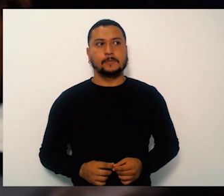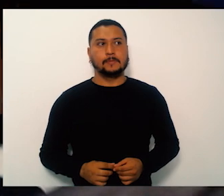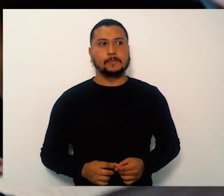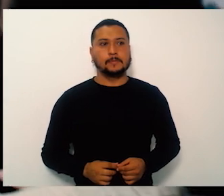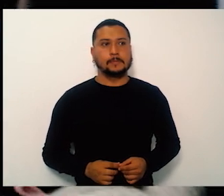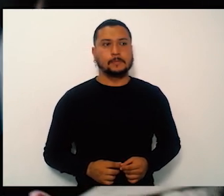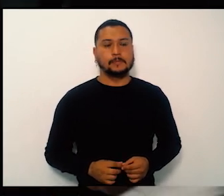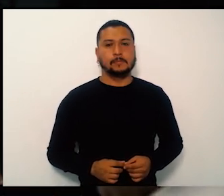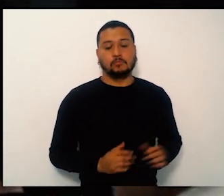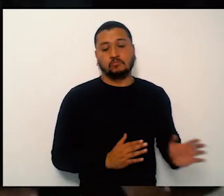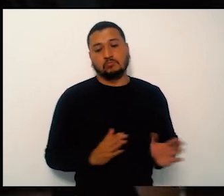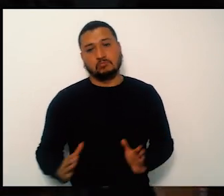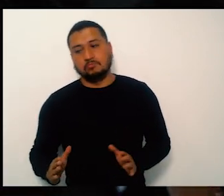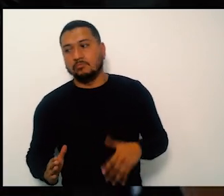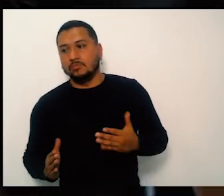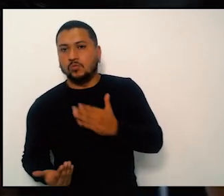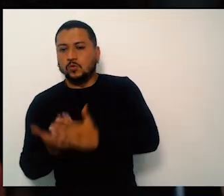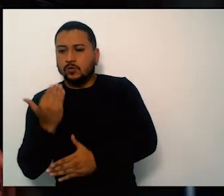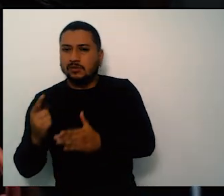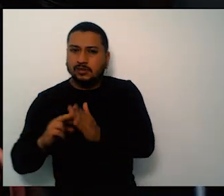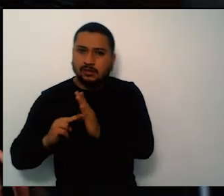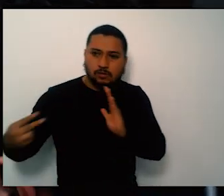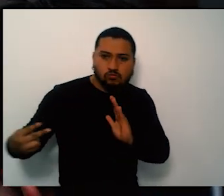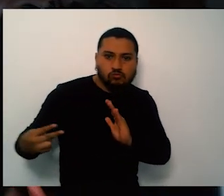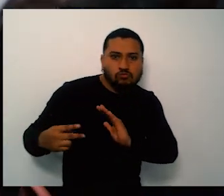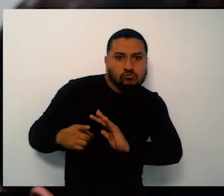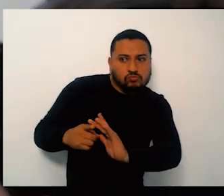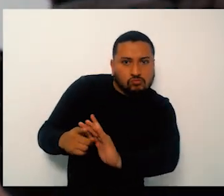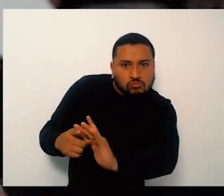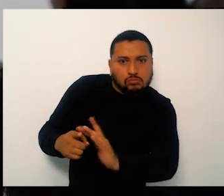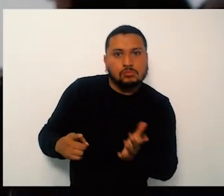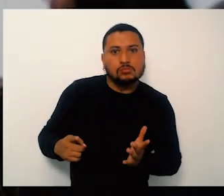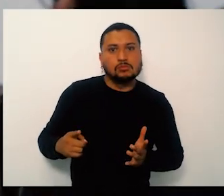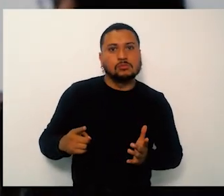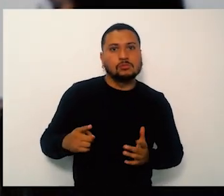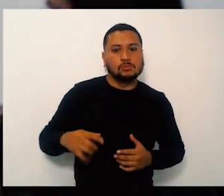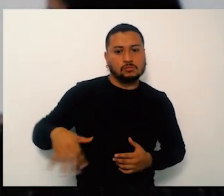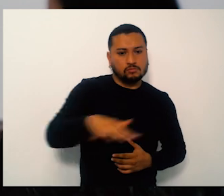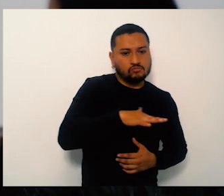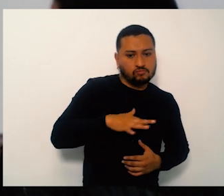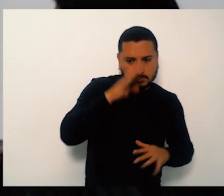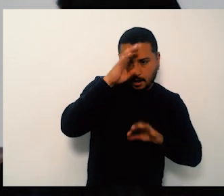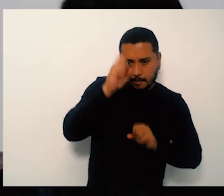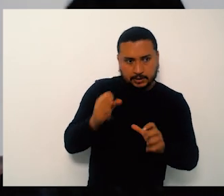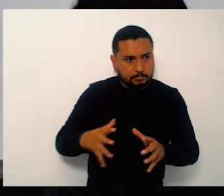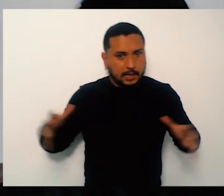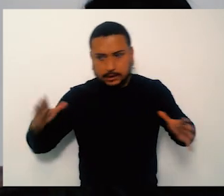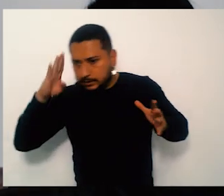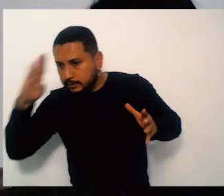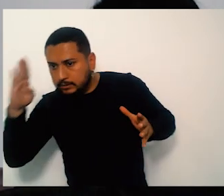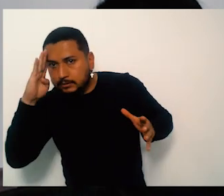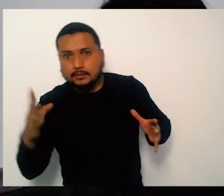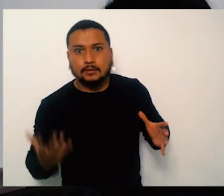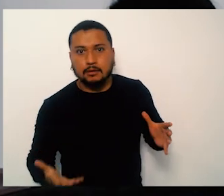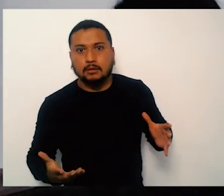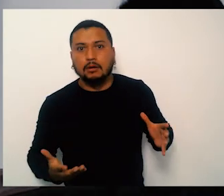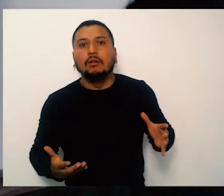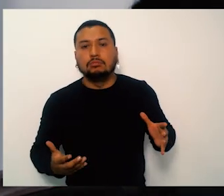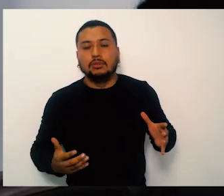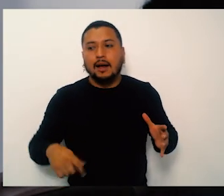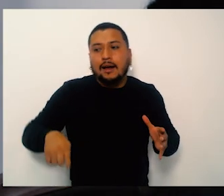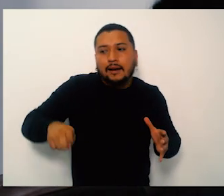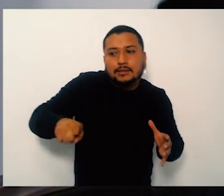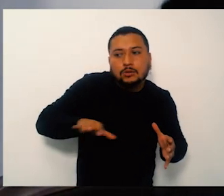excelente presentación. Gracias a equipo colaborador. Ese excelente equipo que usted